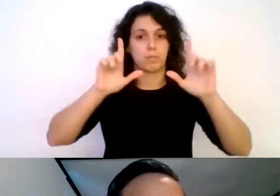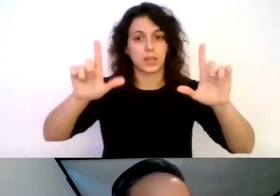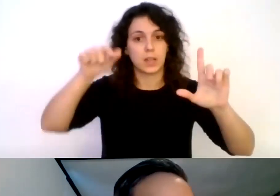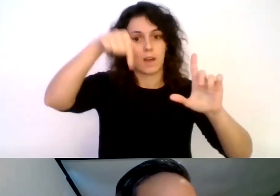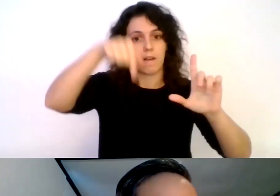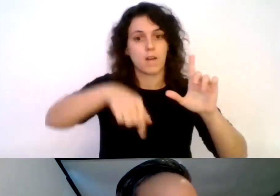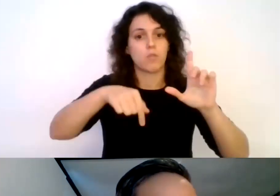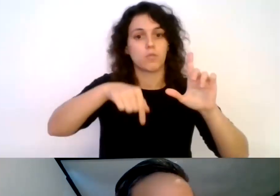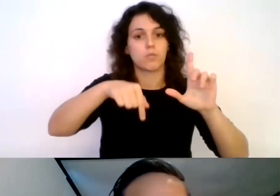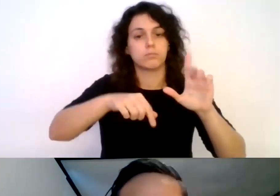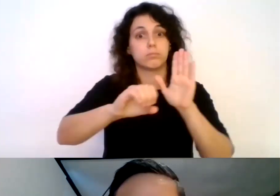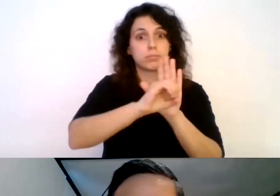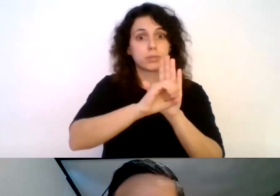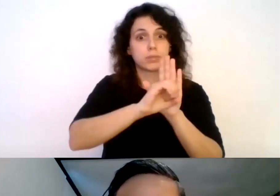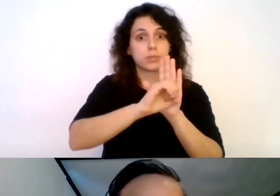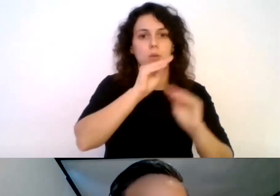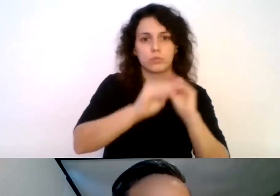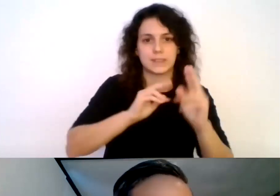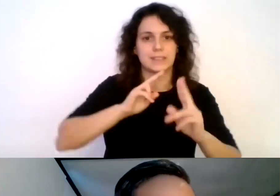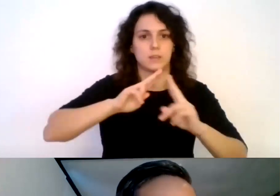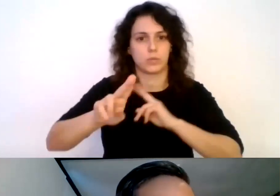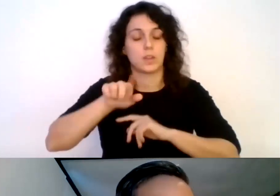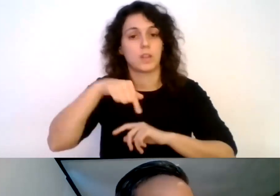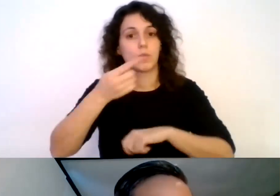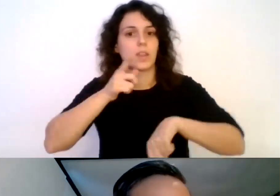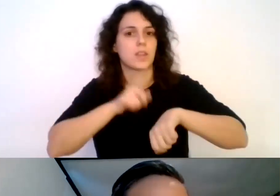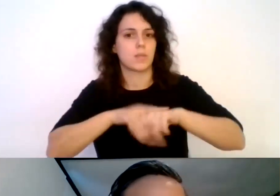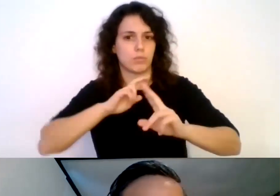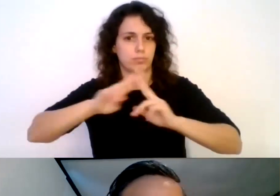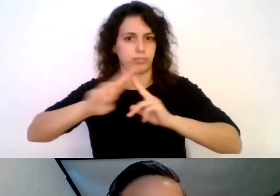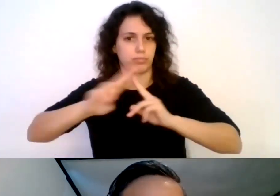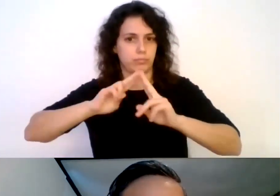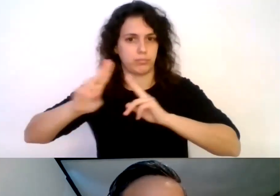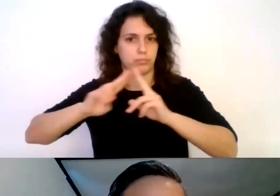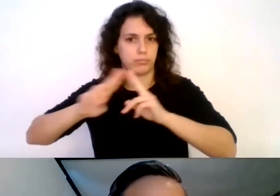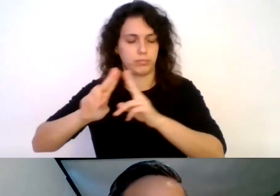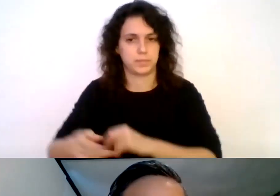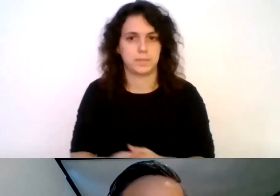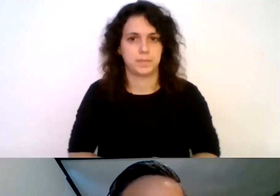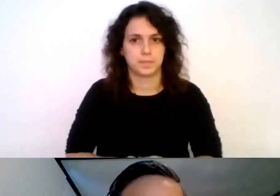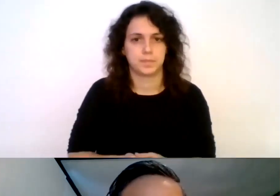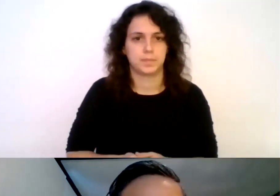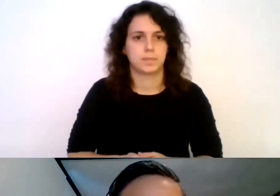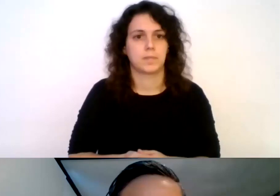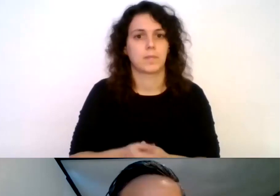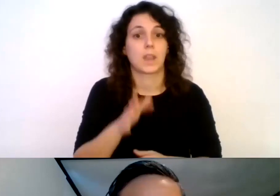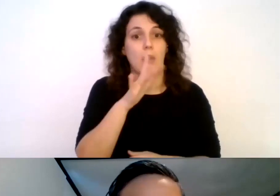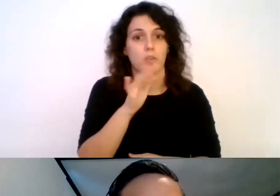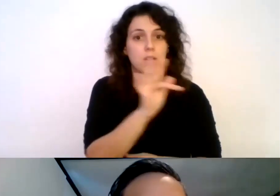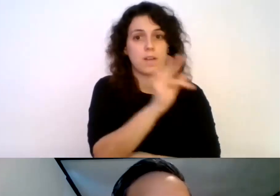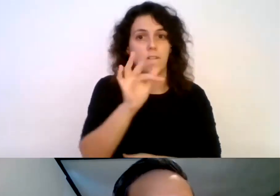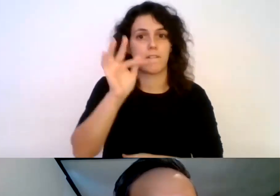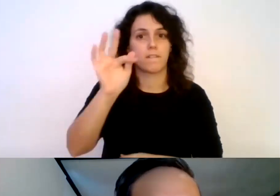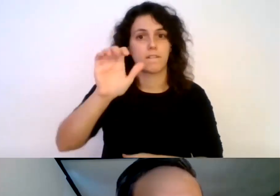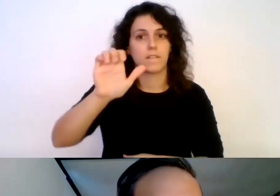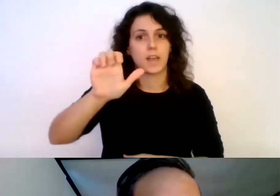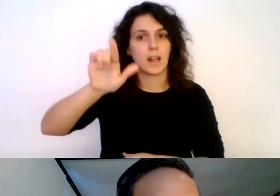respuestas y al final tendremos un tiempo para ir contestándolas con todos los ponentes. Os dejo con Felipe